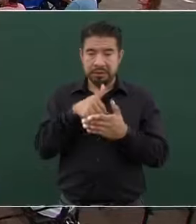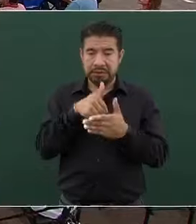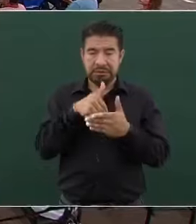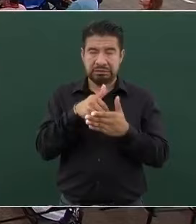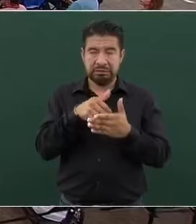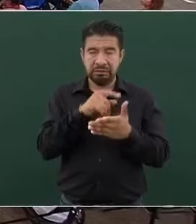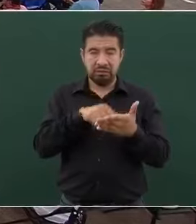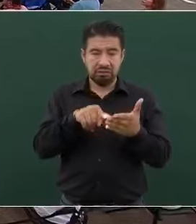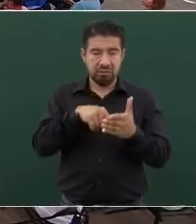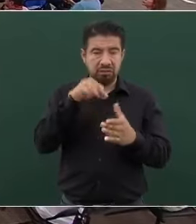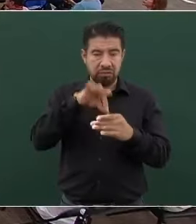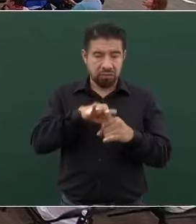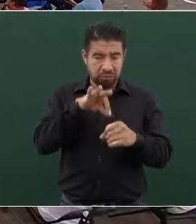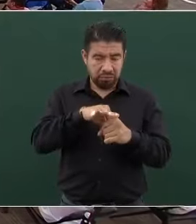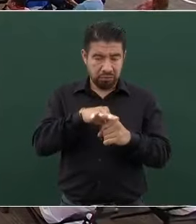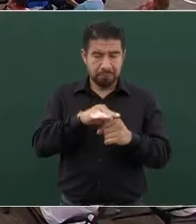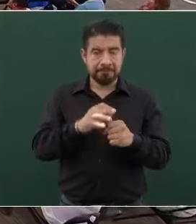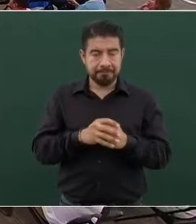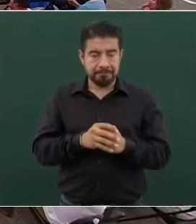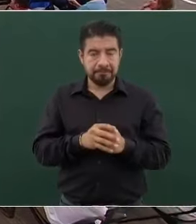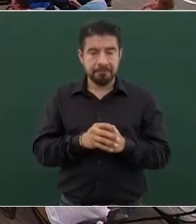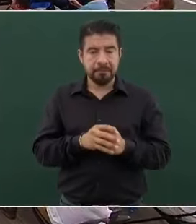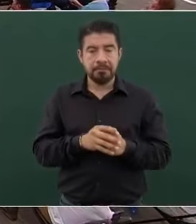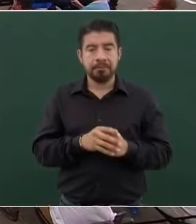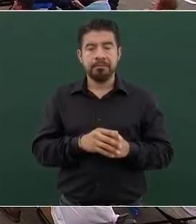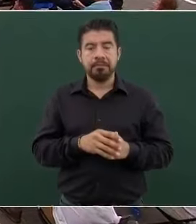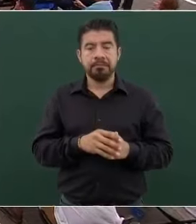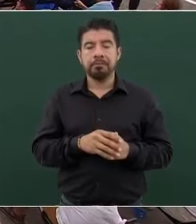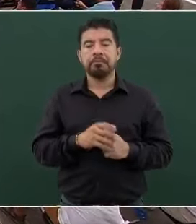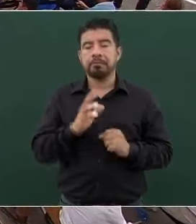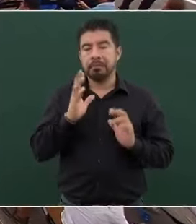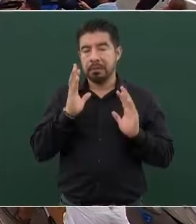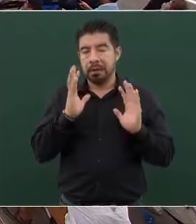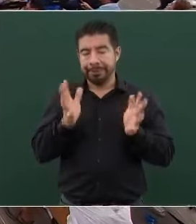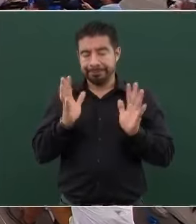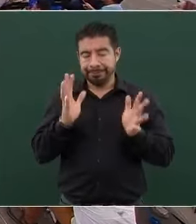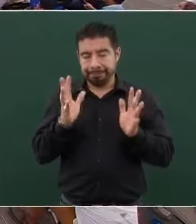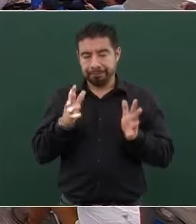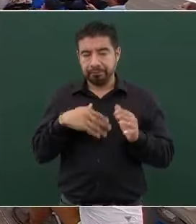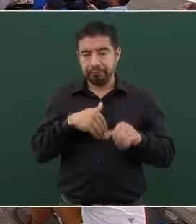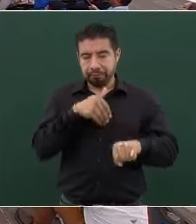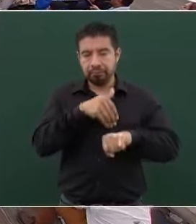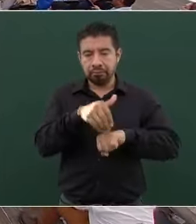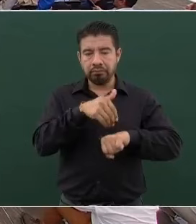Pues ya tenemos esos datos.